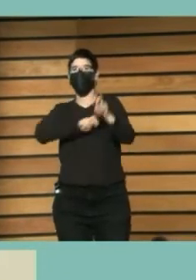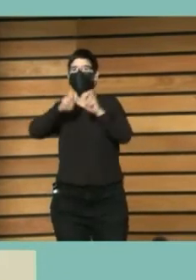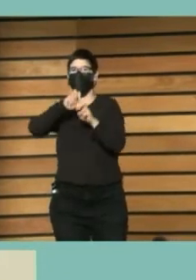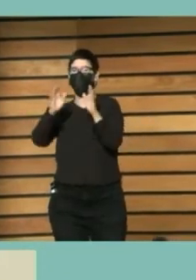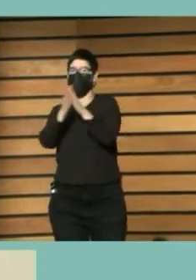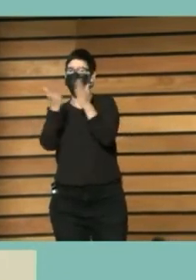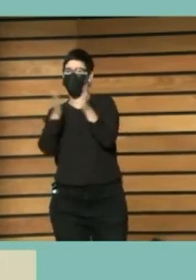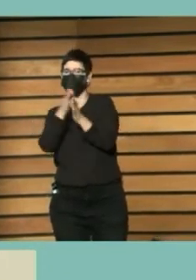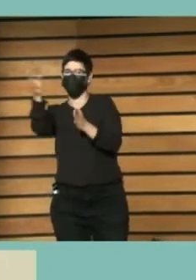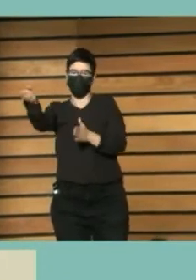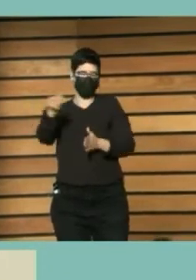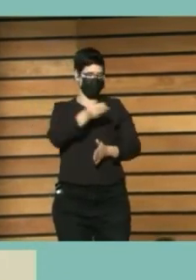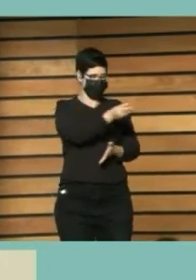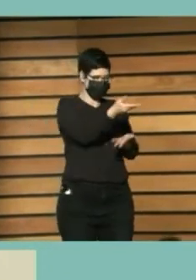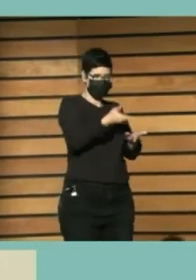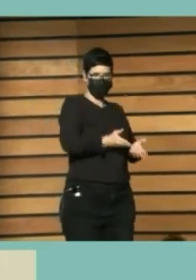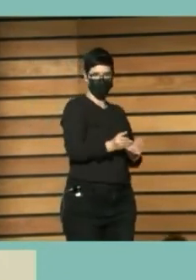casa